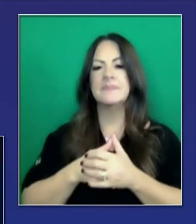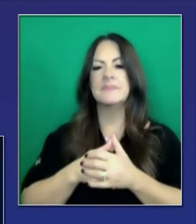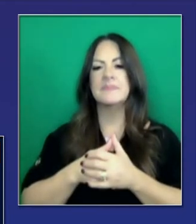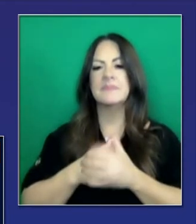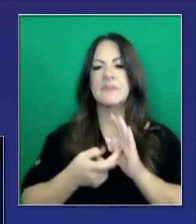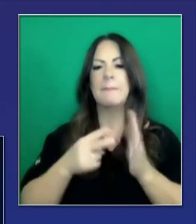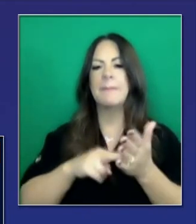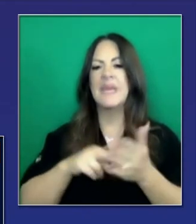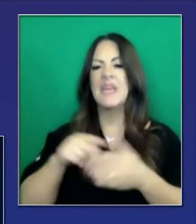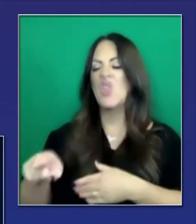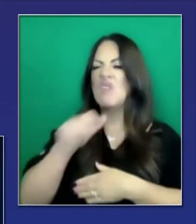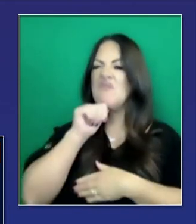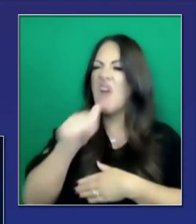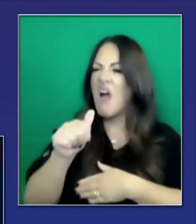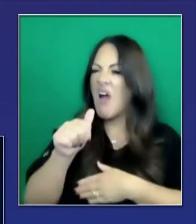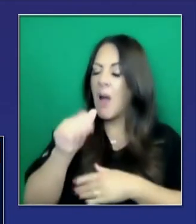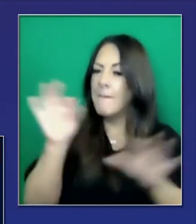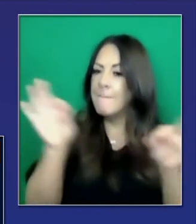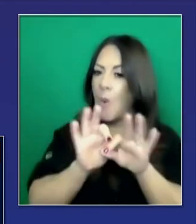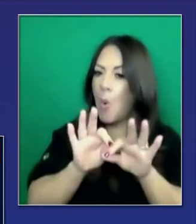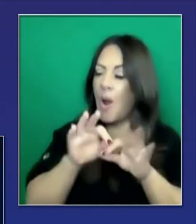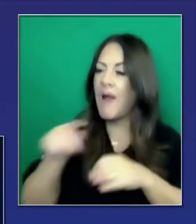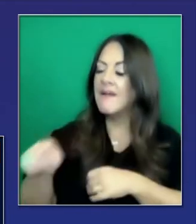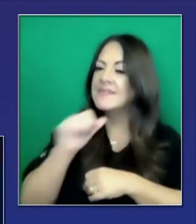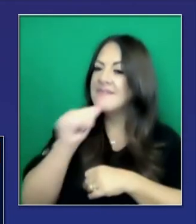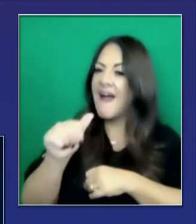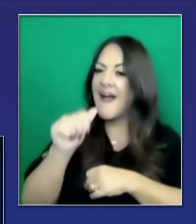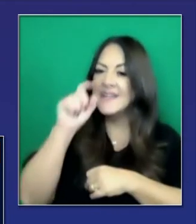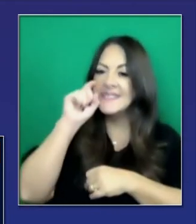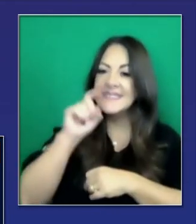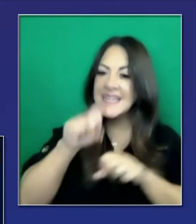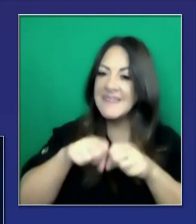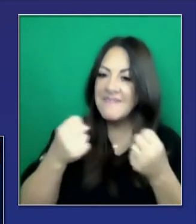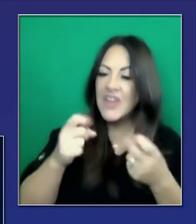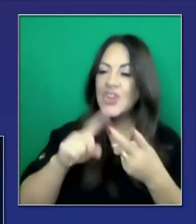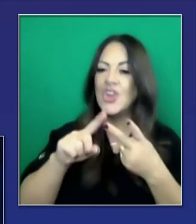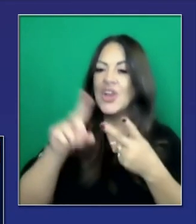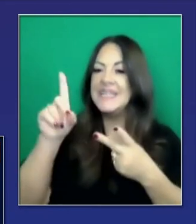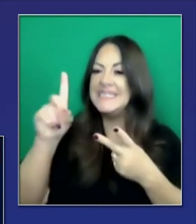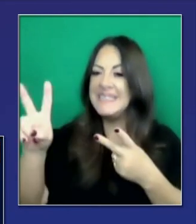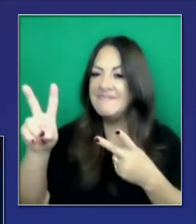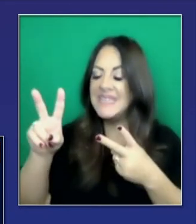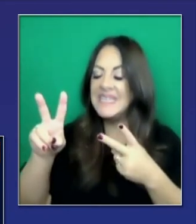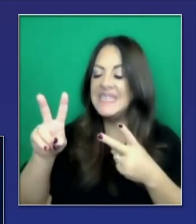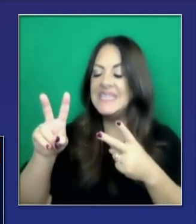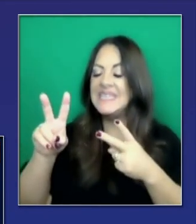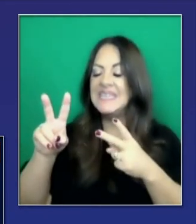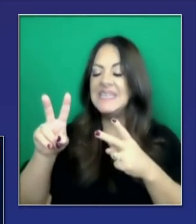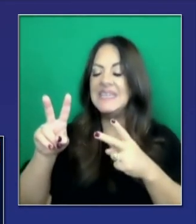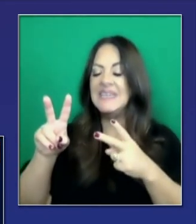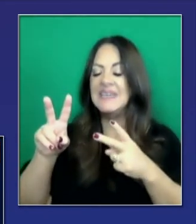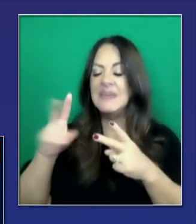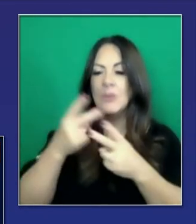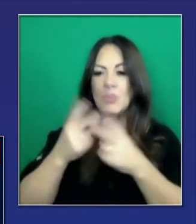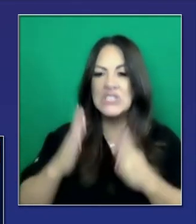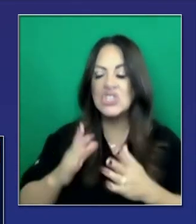que no son violentos, que no tienen que ver con crímenes sexuales, etc. Esto